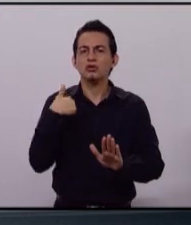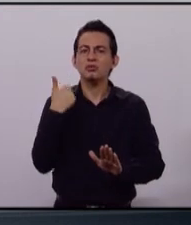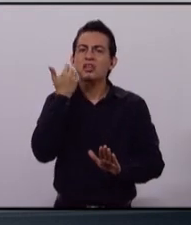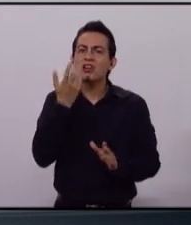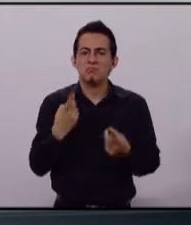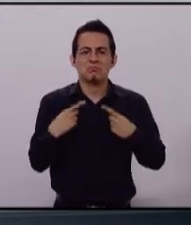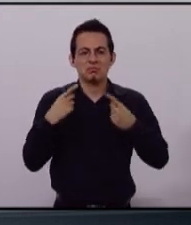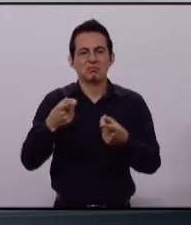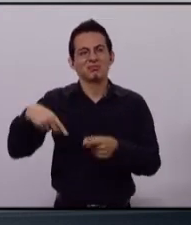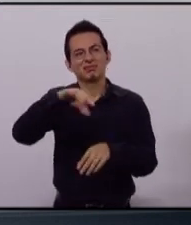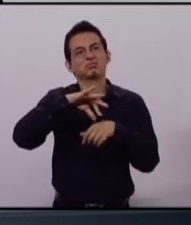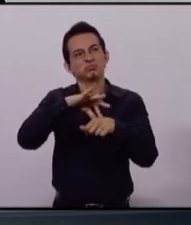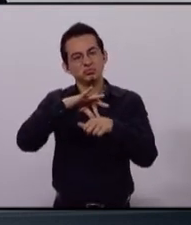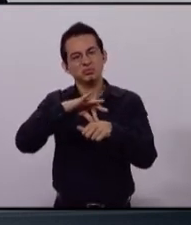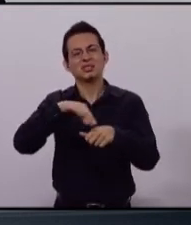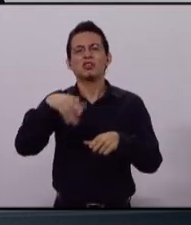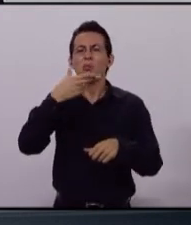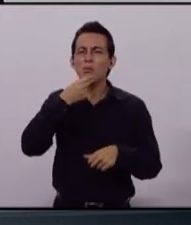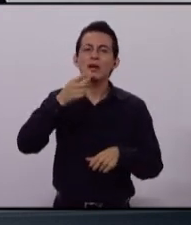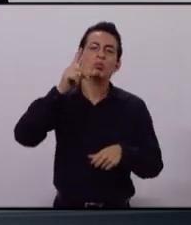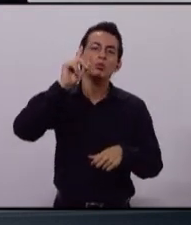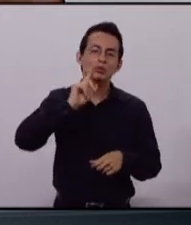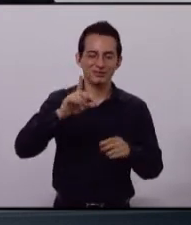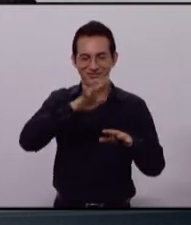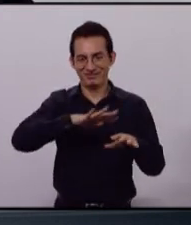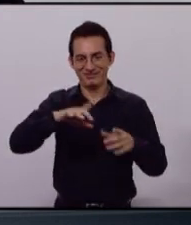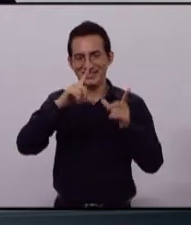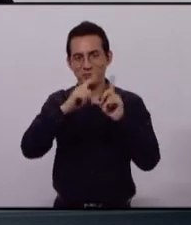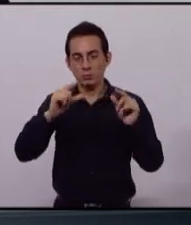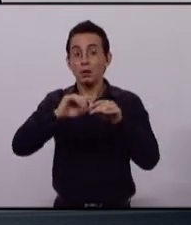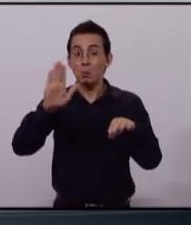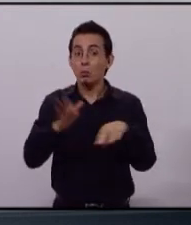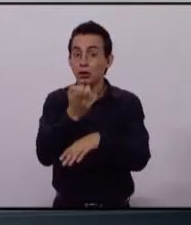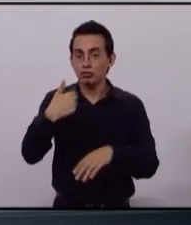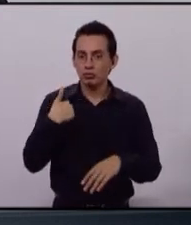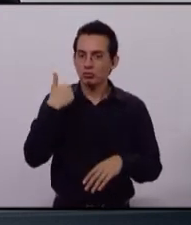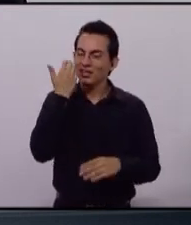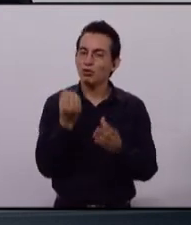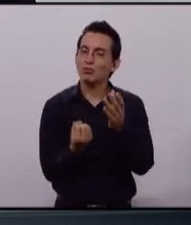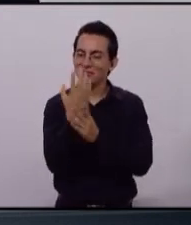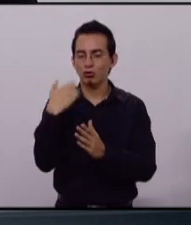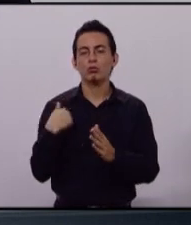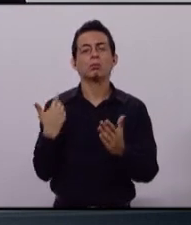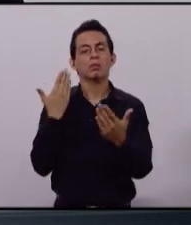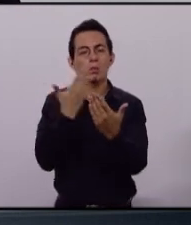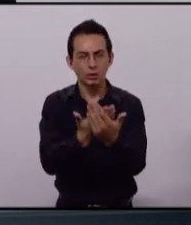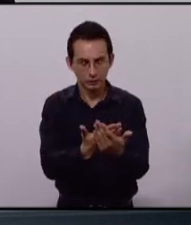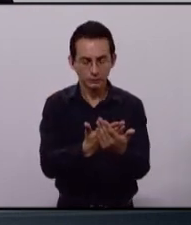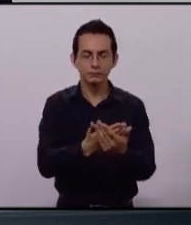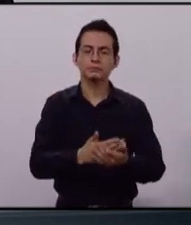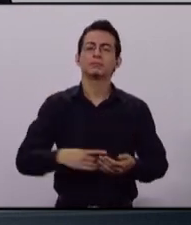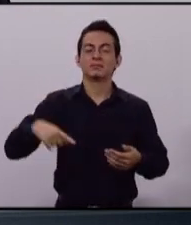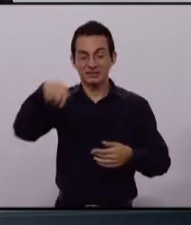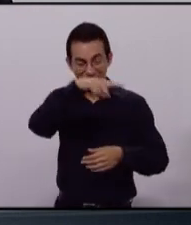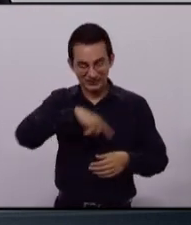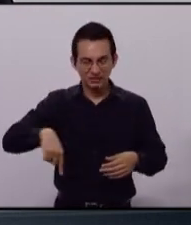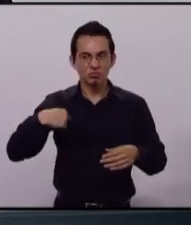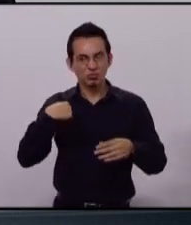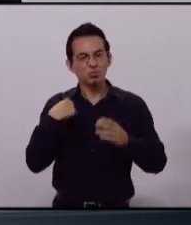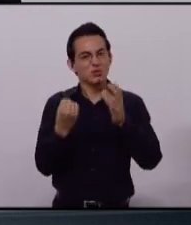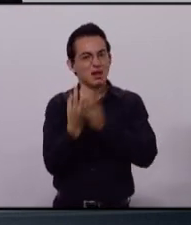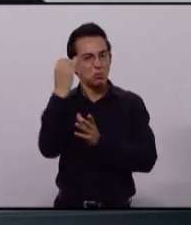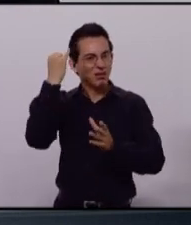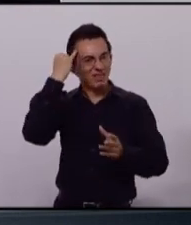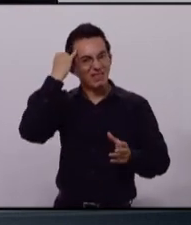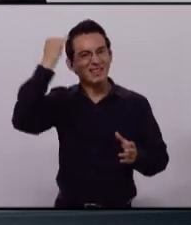bien habido de las mujeres y de los hombres en Zapopan. Es por ello que hacemos las siguientes propuestas. Vamos a crear el programa